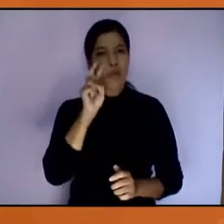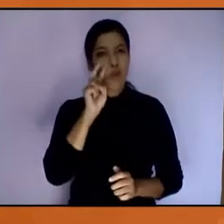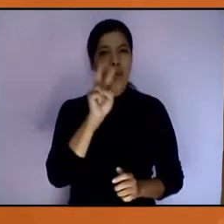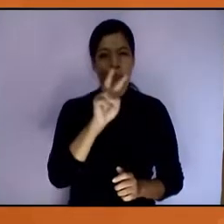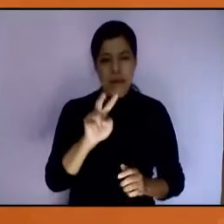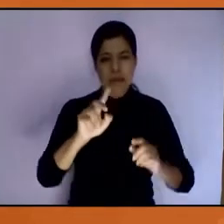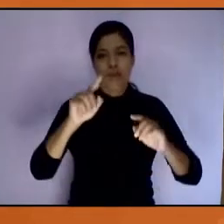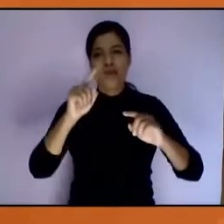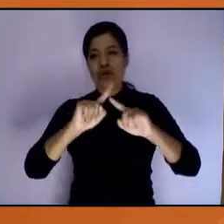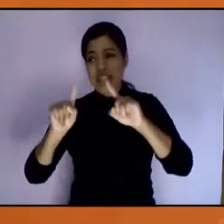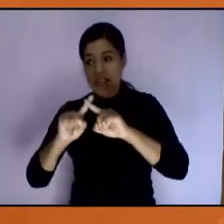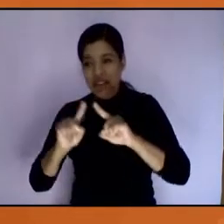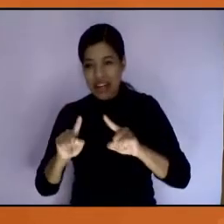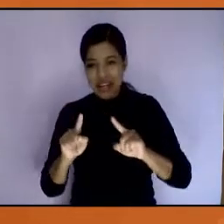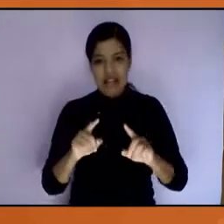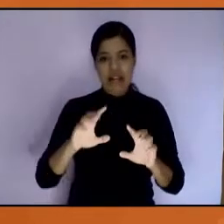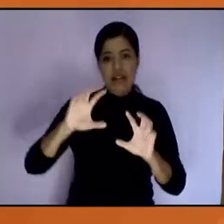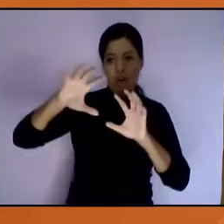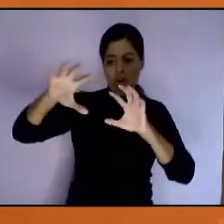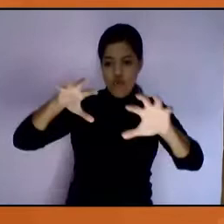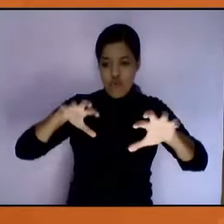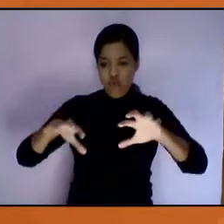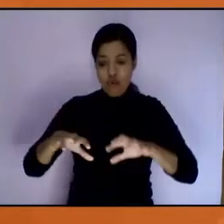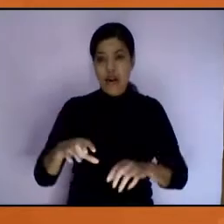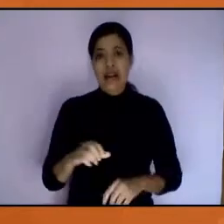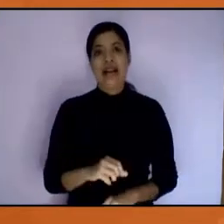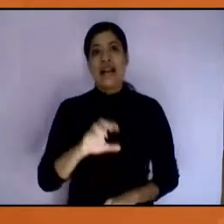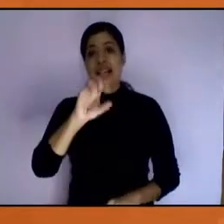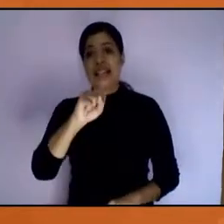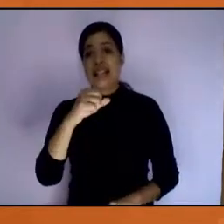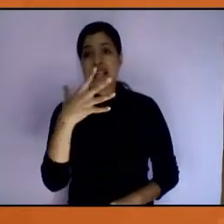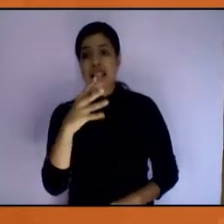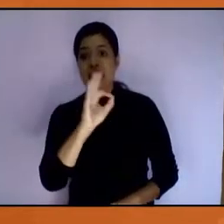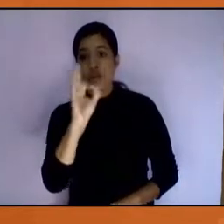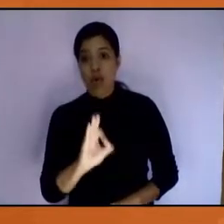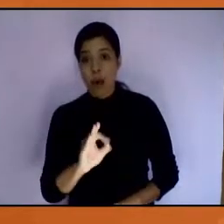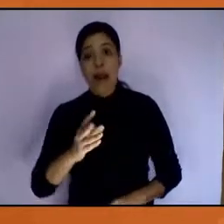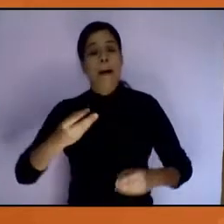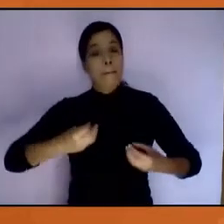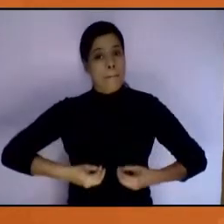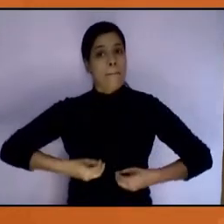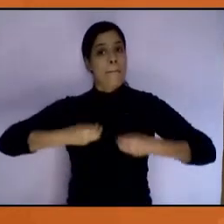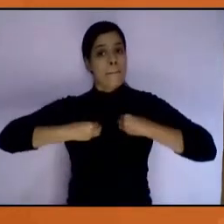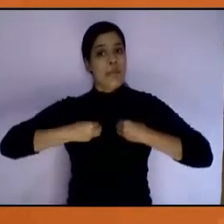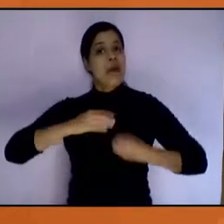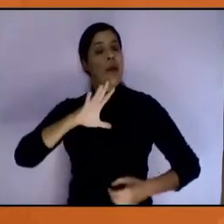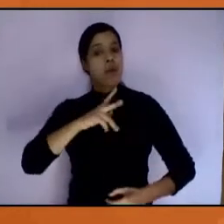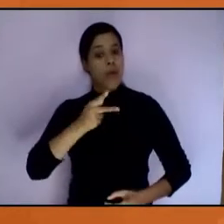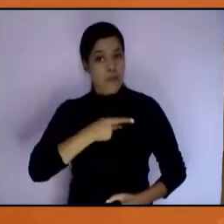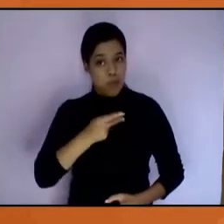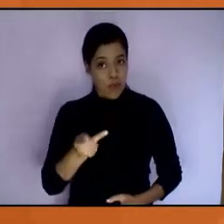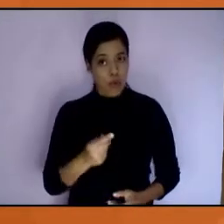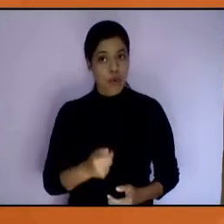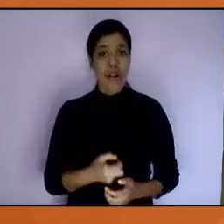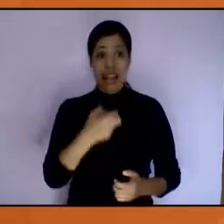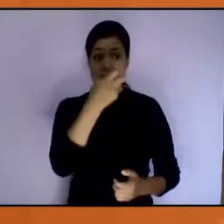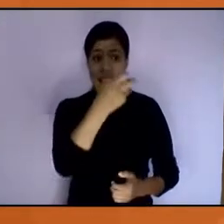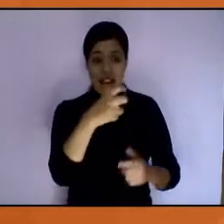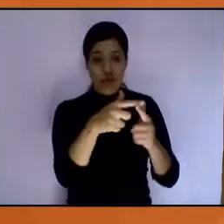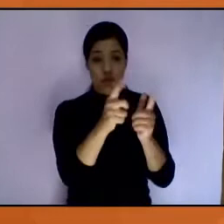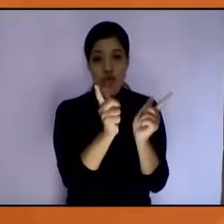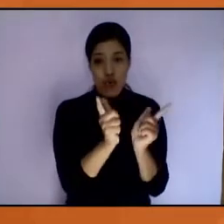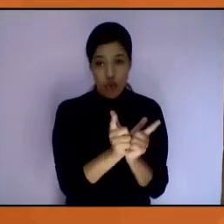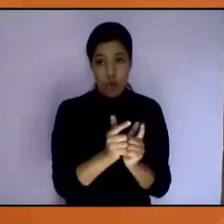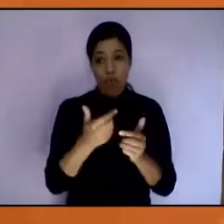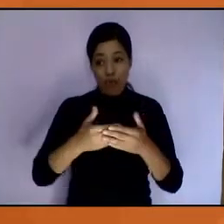importantes entre cada región, el 65% de la población vive en pobreza. Cuando hablamos de estos grupos que yo les decía y